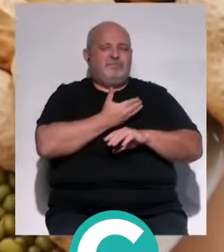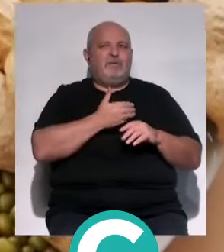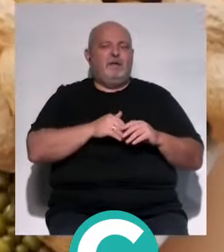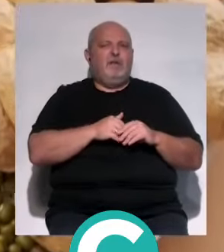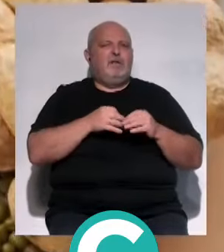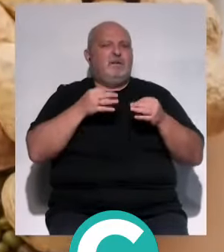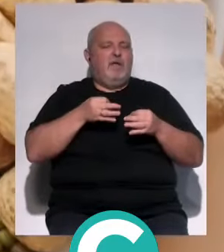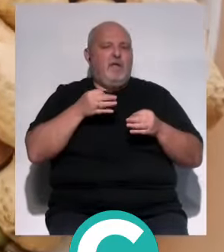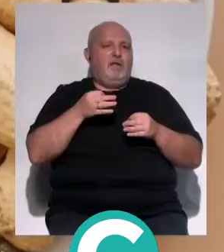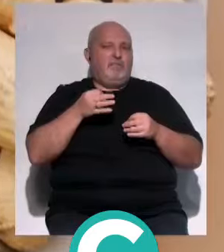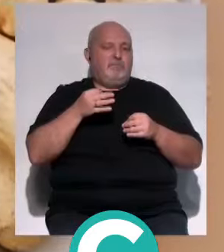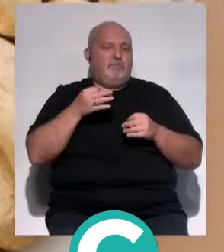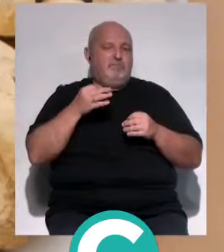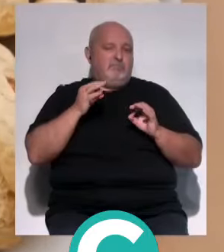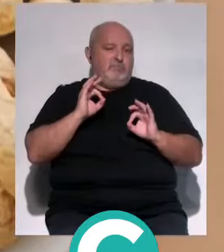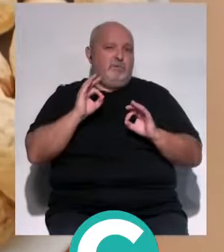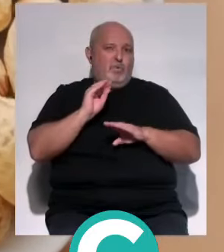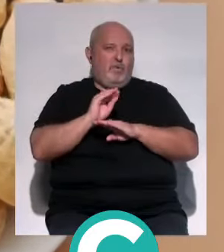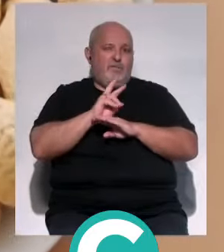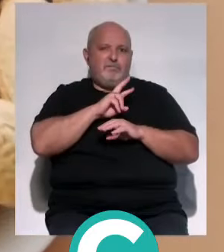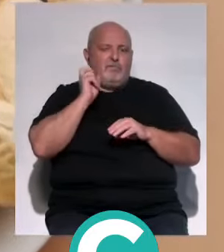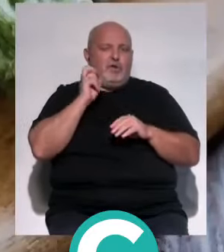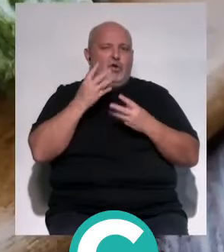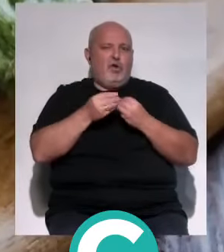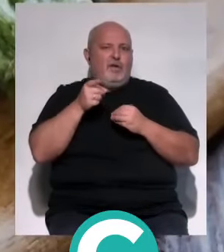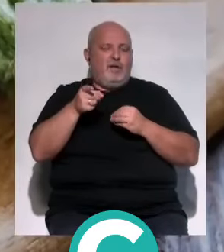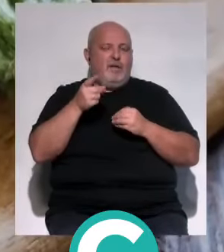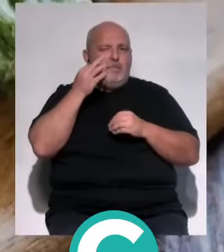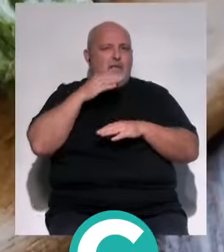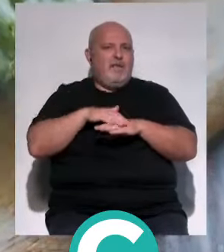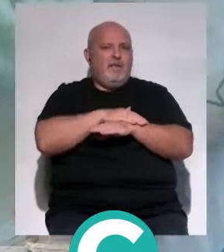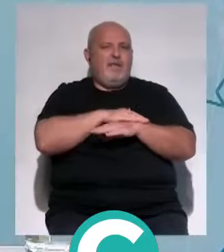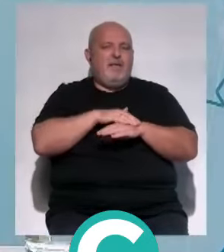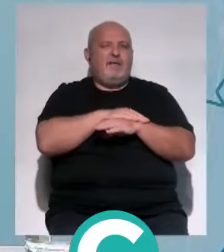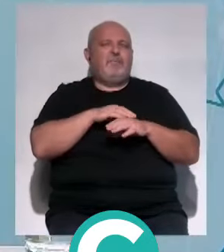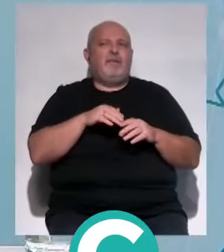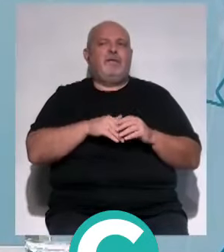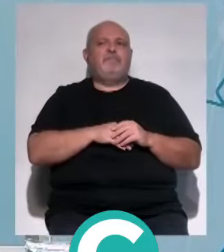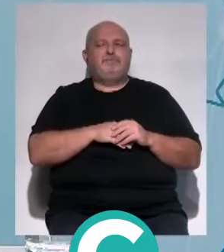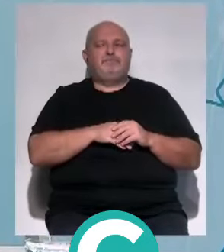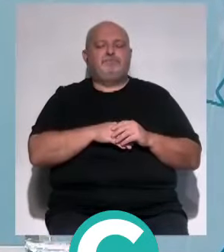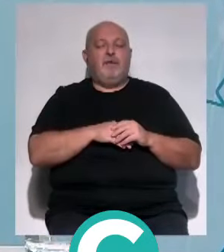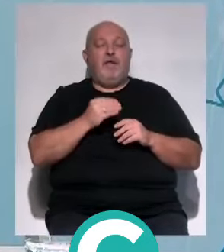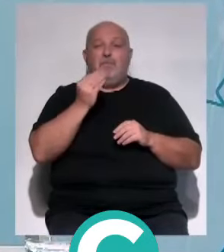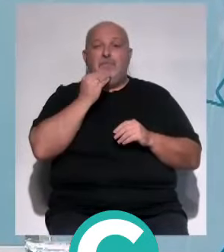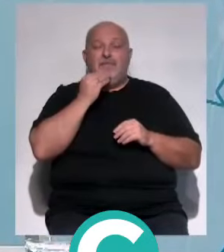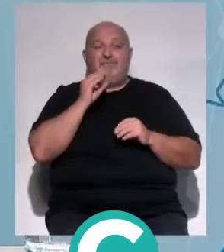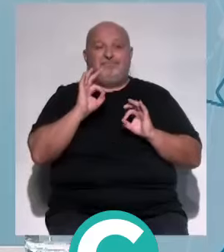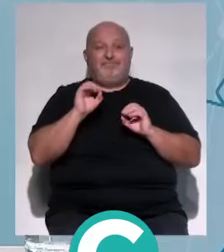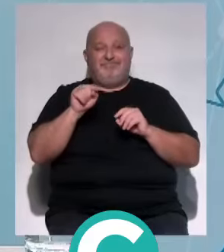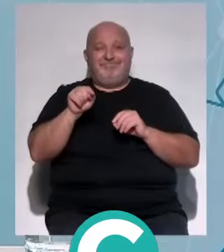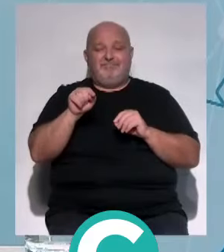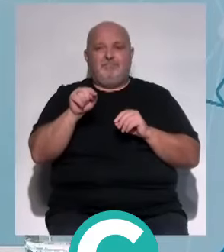siempre va a tener que tener especial precaución con la piel. En el caso de la alimentación,